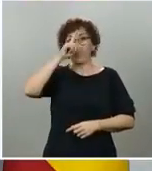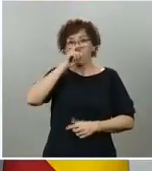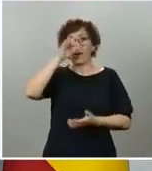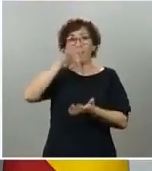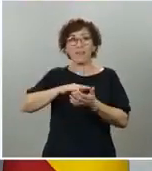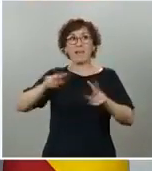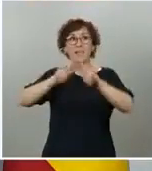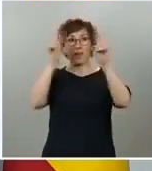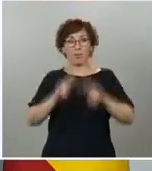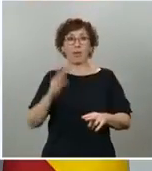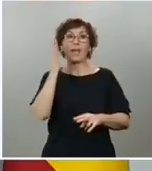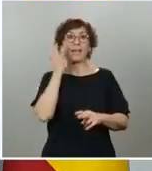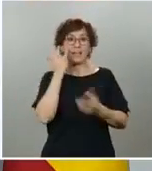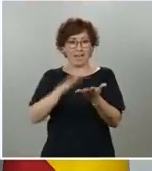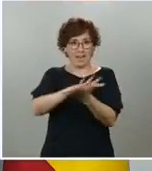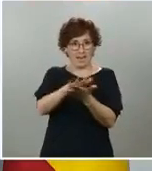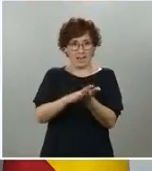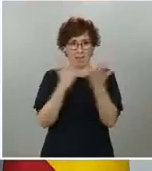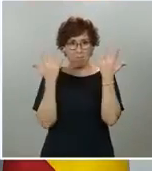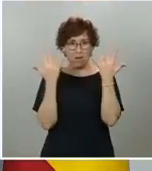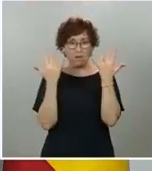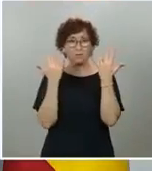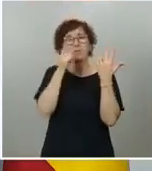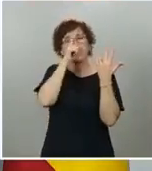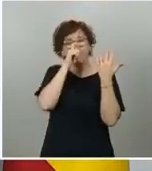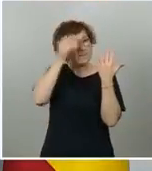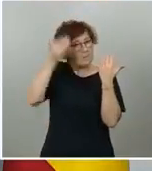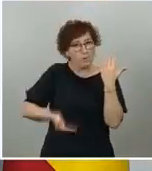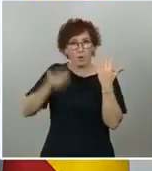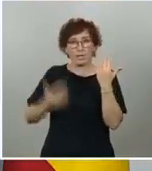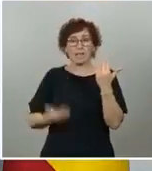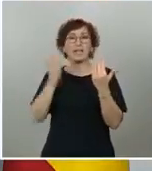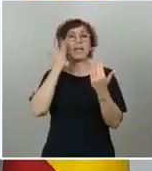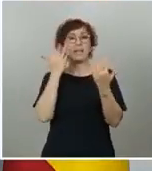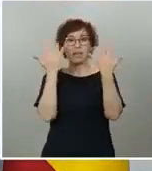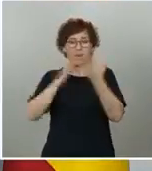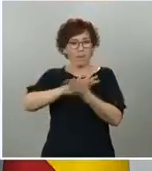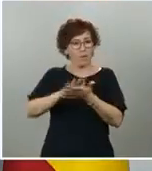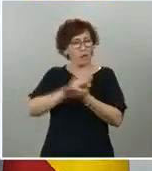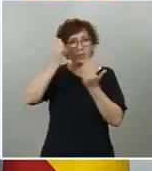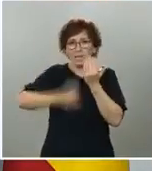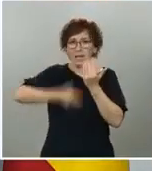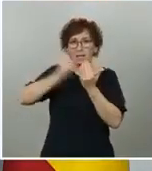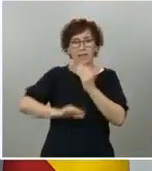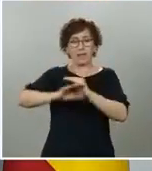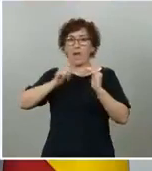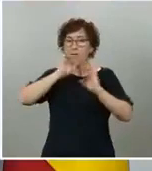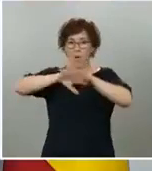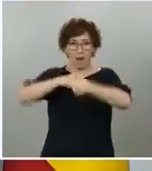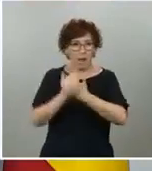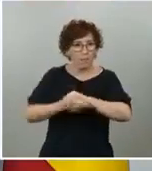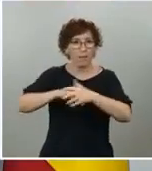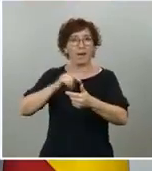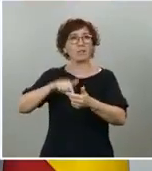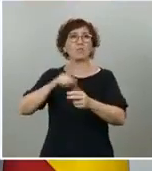recordándoles a todos ustedes lo importante que es tener una higiene de manos constante, con lavado frecuente de las mismas, como una pauta de conducta